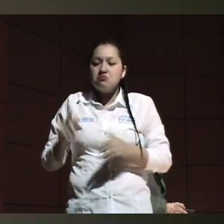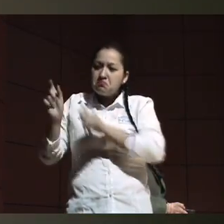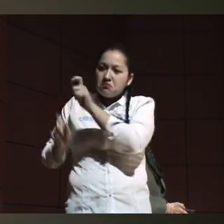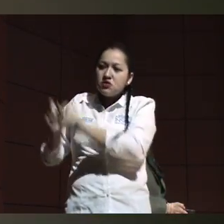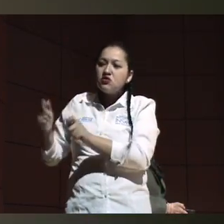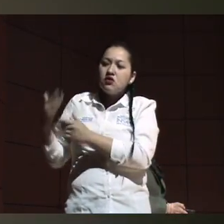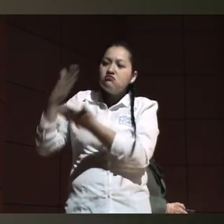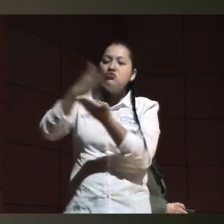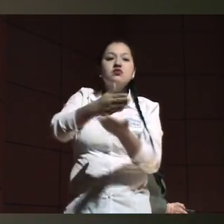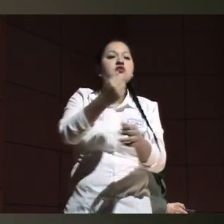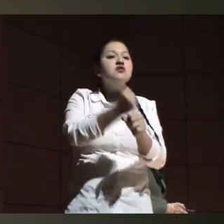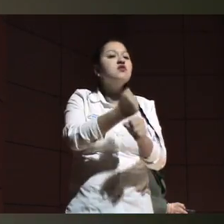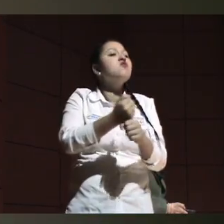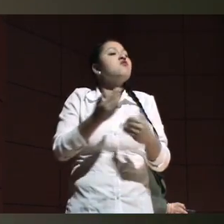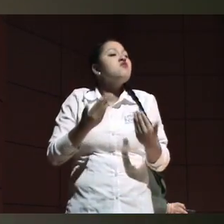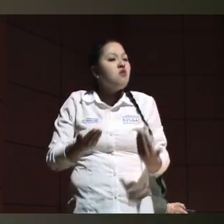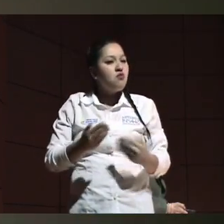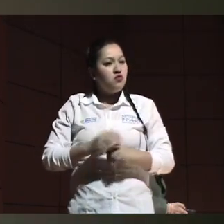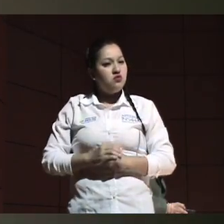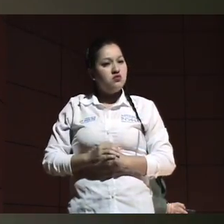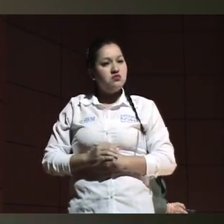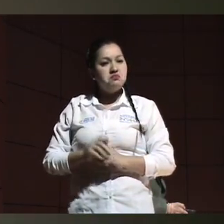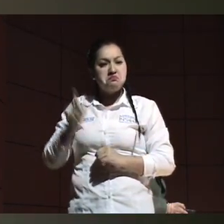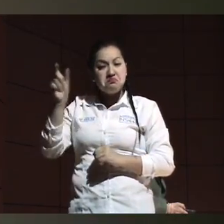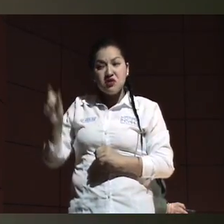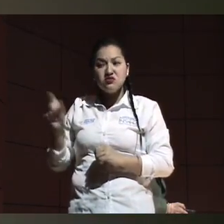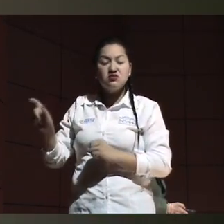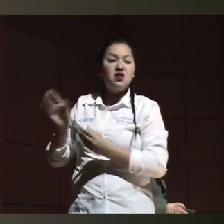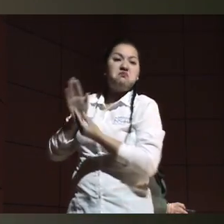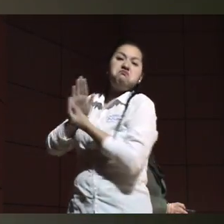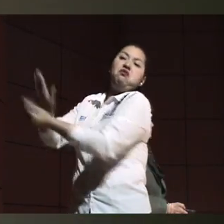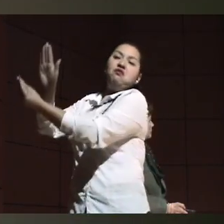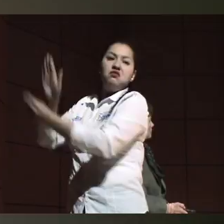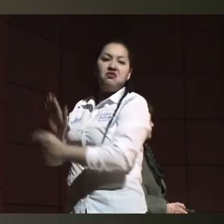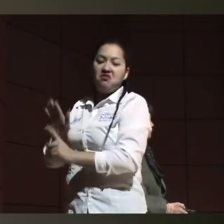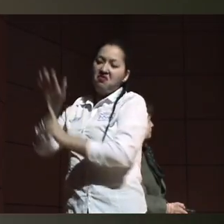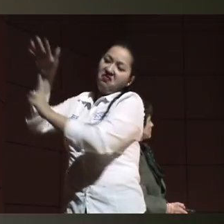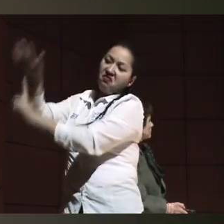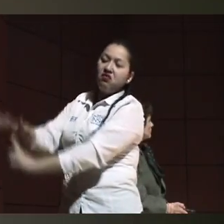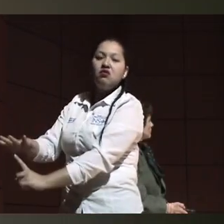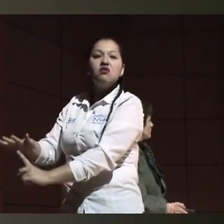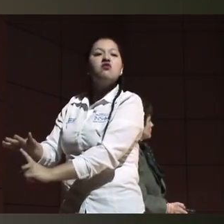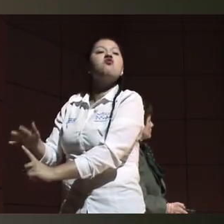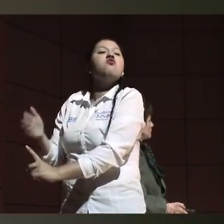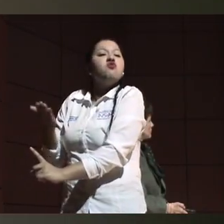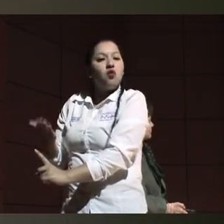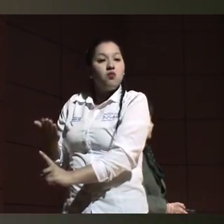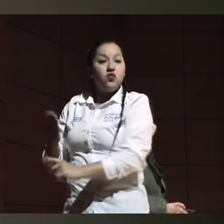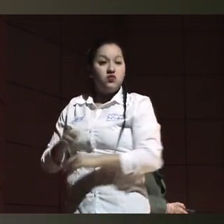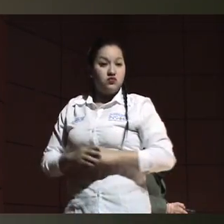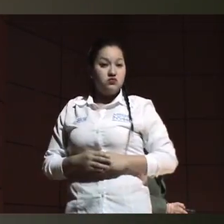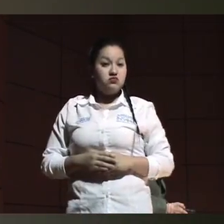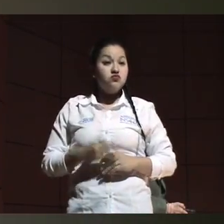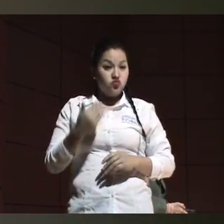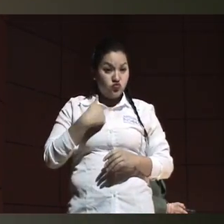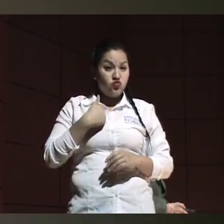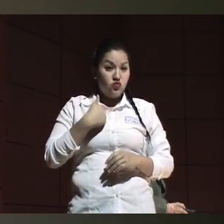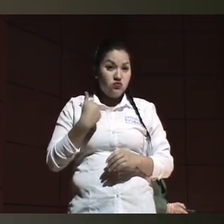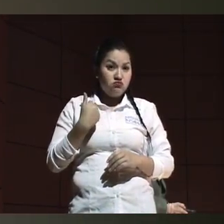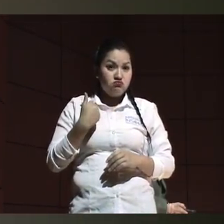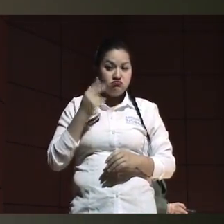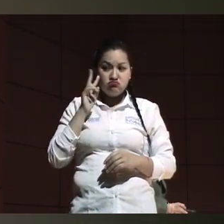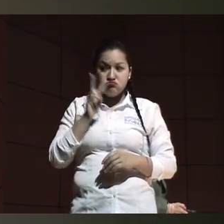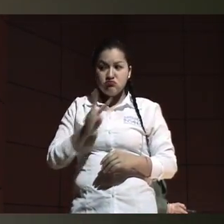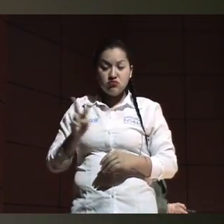de trabajo, asistencia para que no tenga esa exclusión social de que si yo tengo una determinada carrera que trabajo con mi mente,